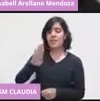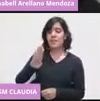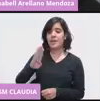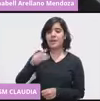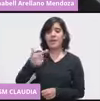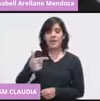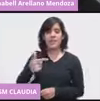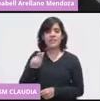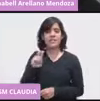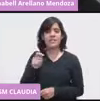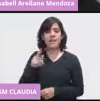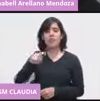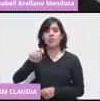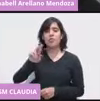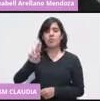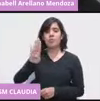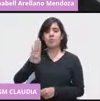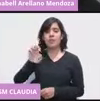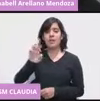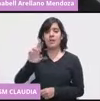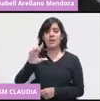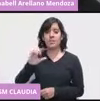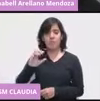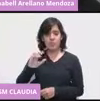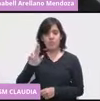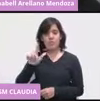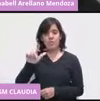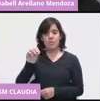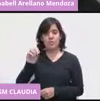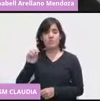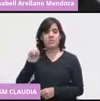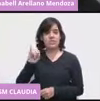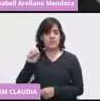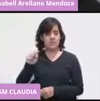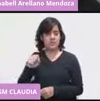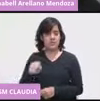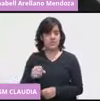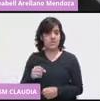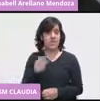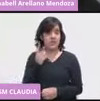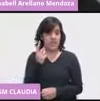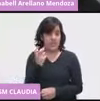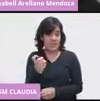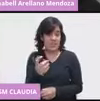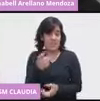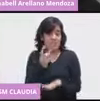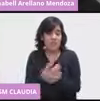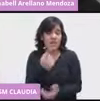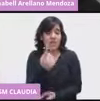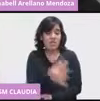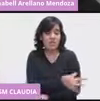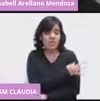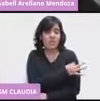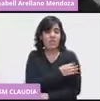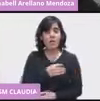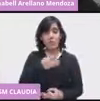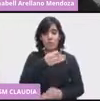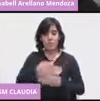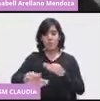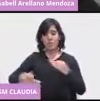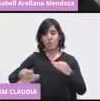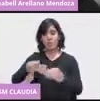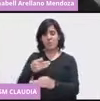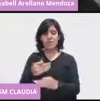vacunas son de dos dosis, si la tuberculosis, porque se está estudiando, a lo mejor después son dos dosis. Le